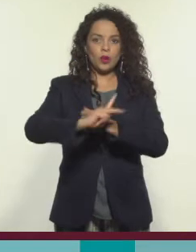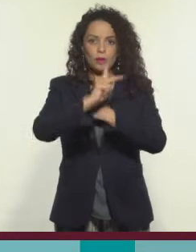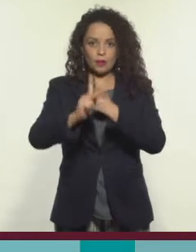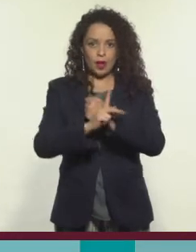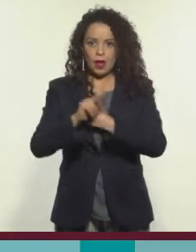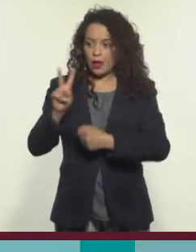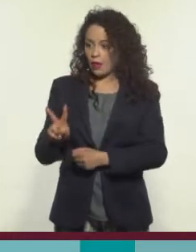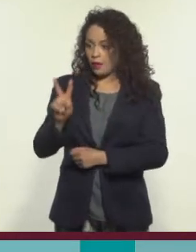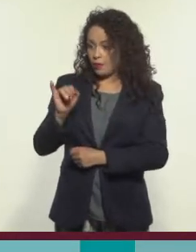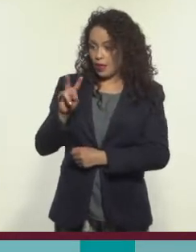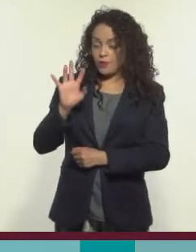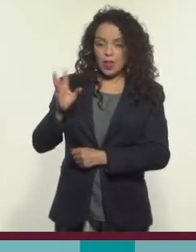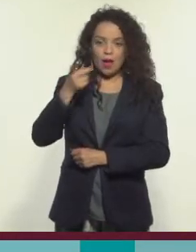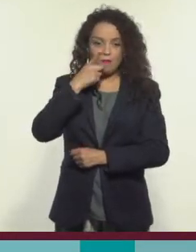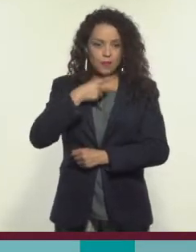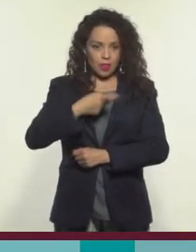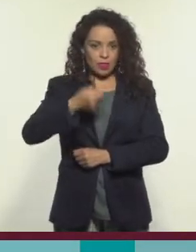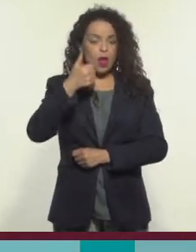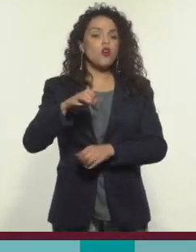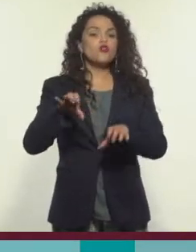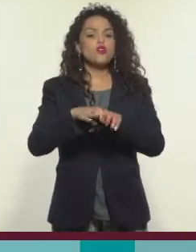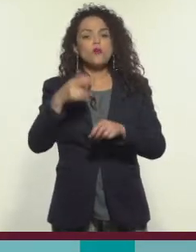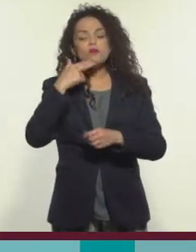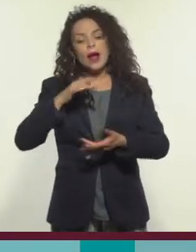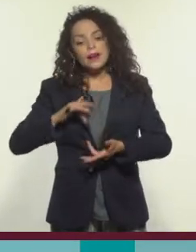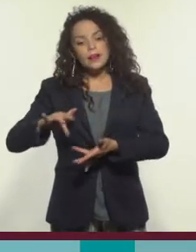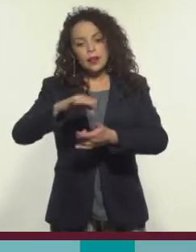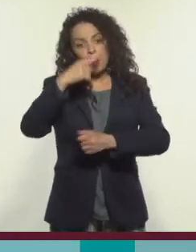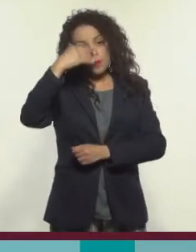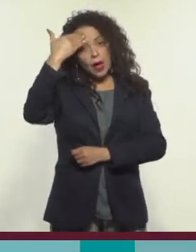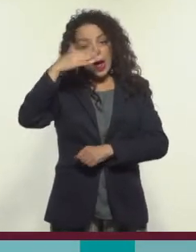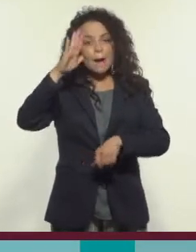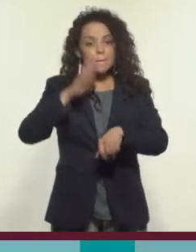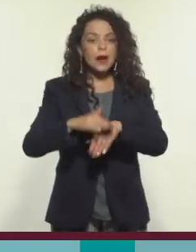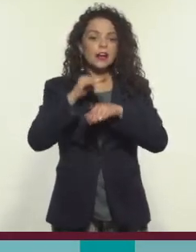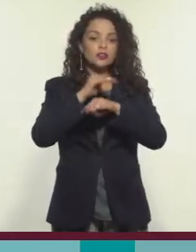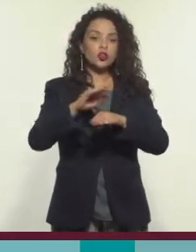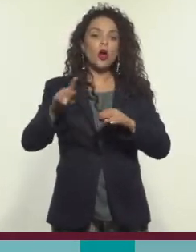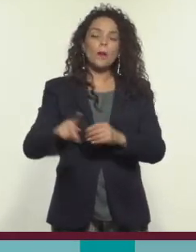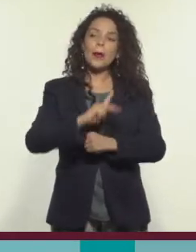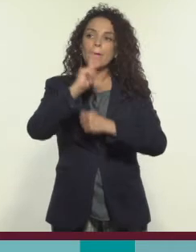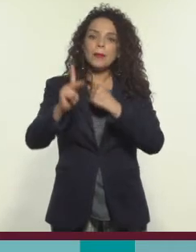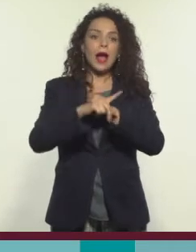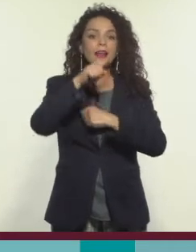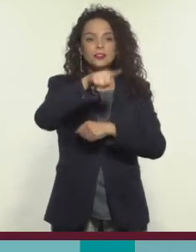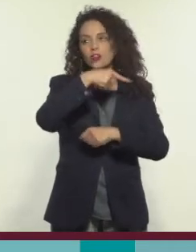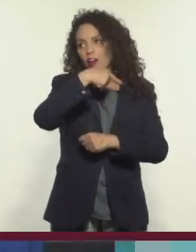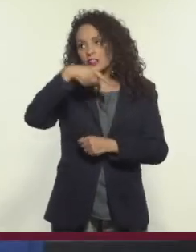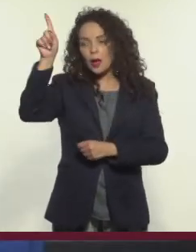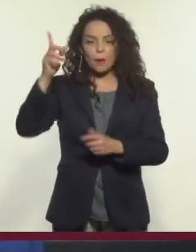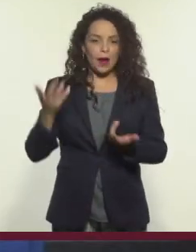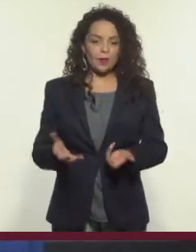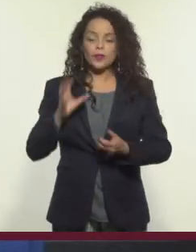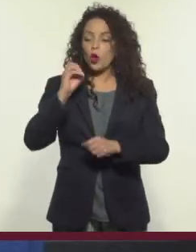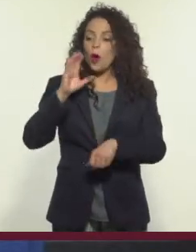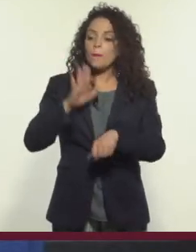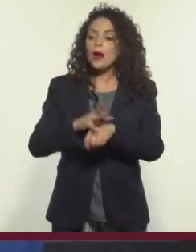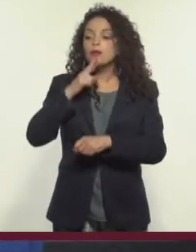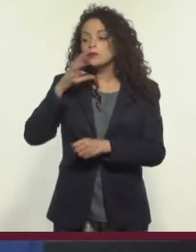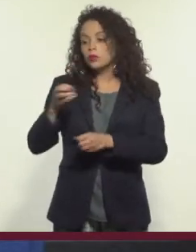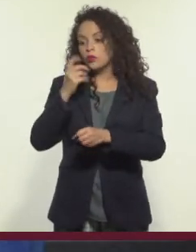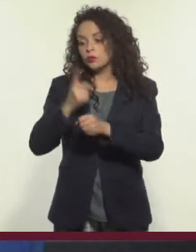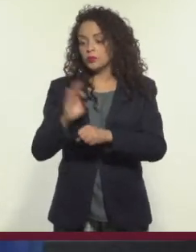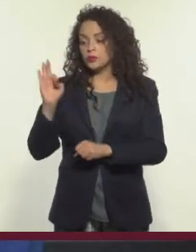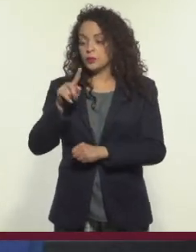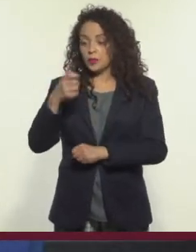Vivi ya nos dijo el primero, que es cómo usan las redes sociales para saber más sobre el país al que emigrarán. O cuál es la mejor opción si